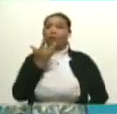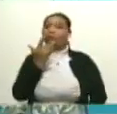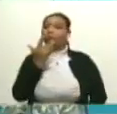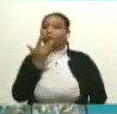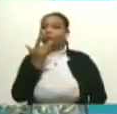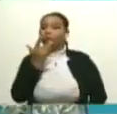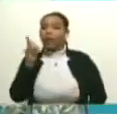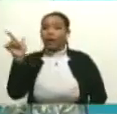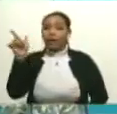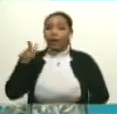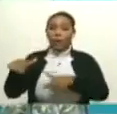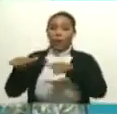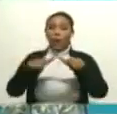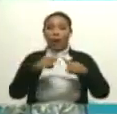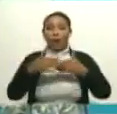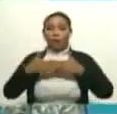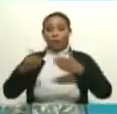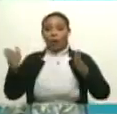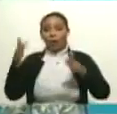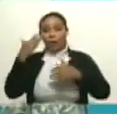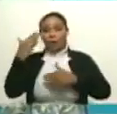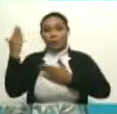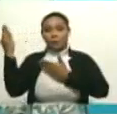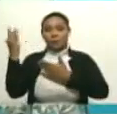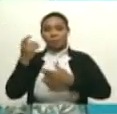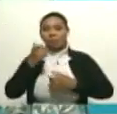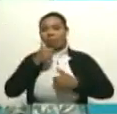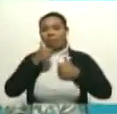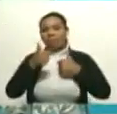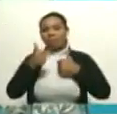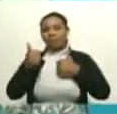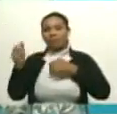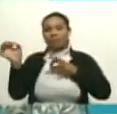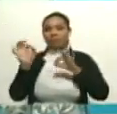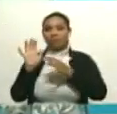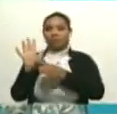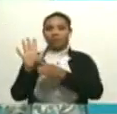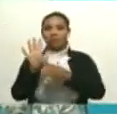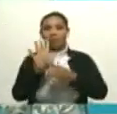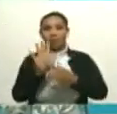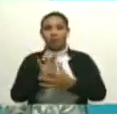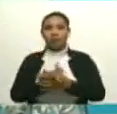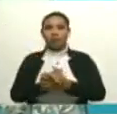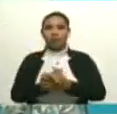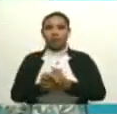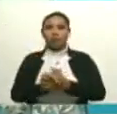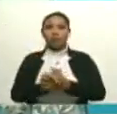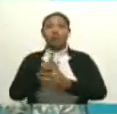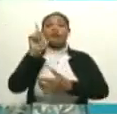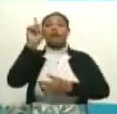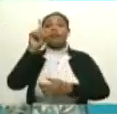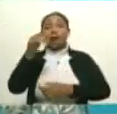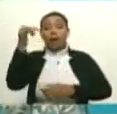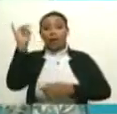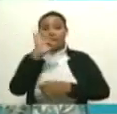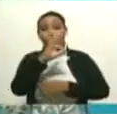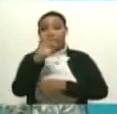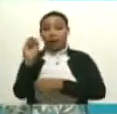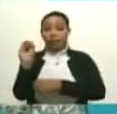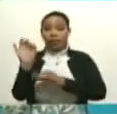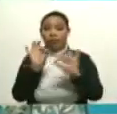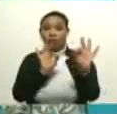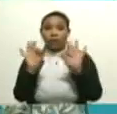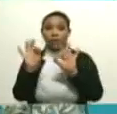fue uno de los espacios habilitados. Ahí hicimos una hermosa presentación de cierre con la Compañía Nacional de Danza. Tenemos también 30 espectáculos